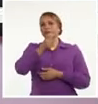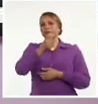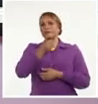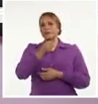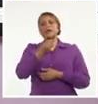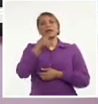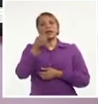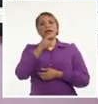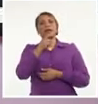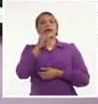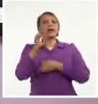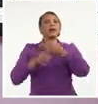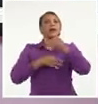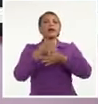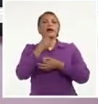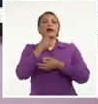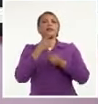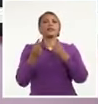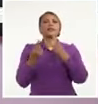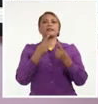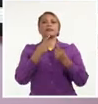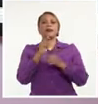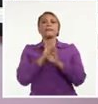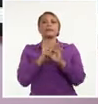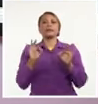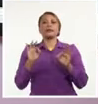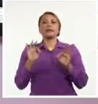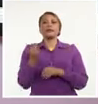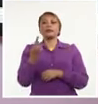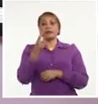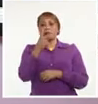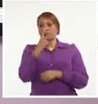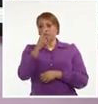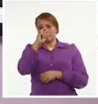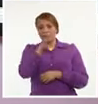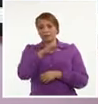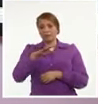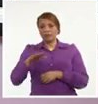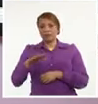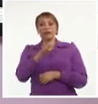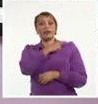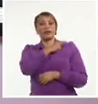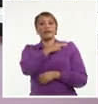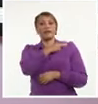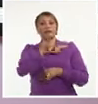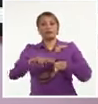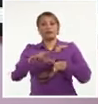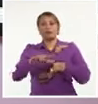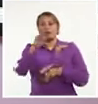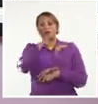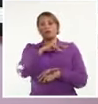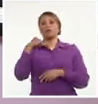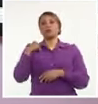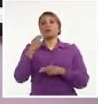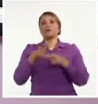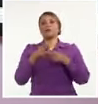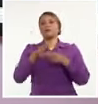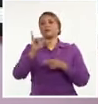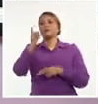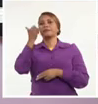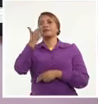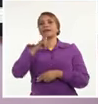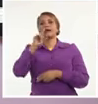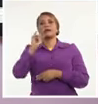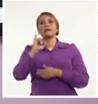quien conversó con la especialista de primer grado en pediatría y jefa de la sección materno-infantil de La Habana, la doctora Yalma Rodríguez Espinosa,